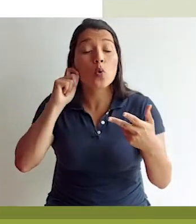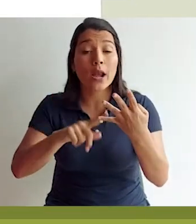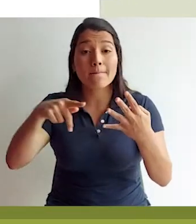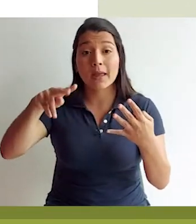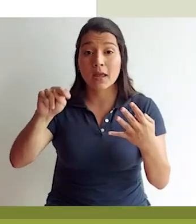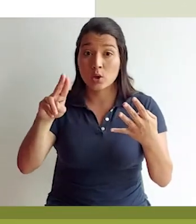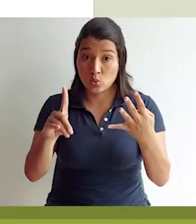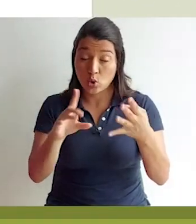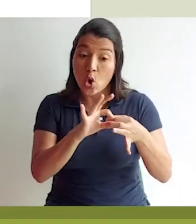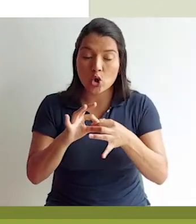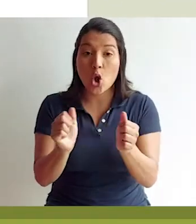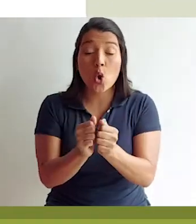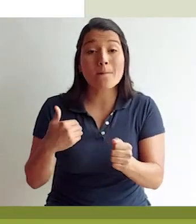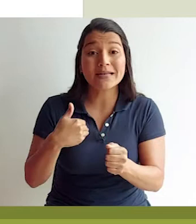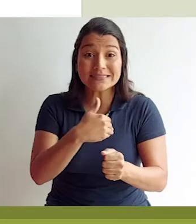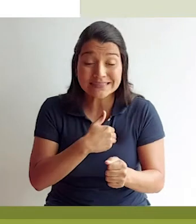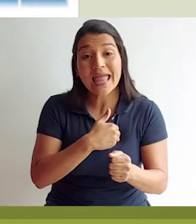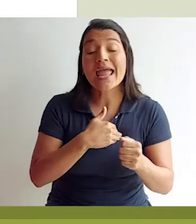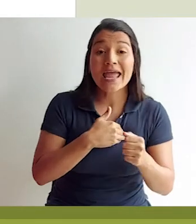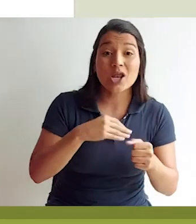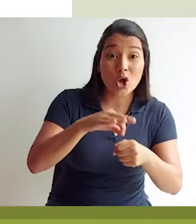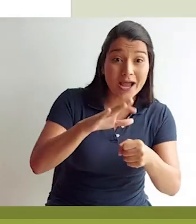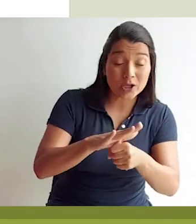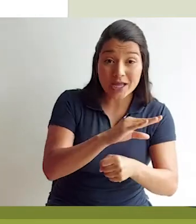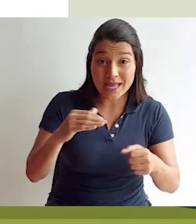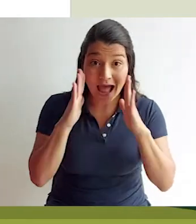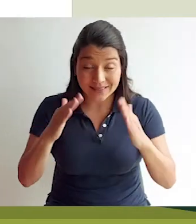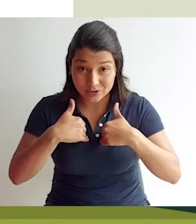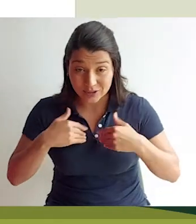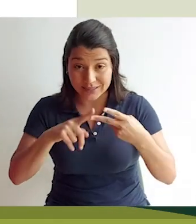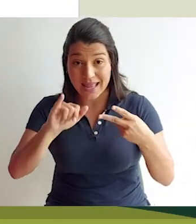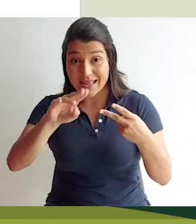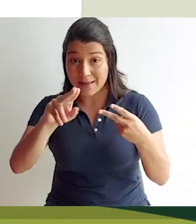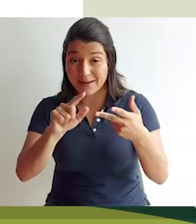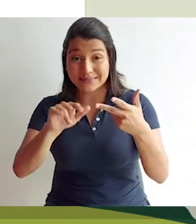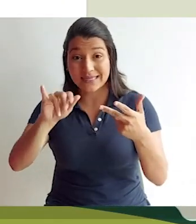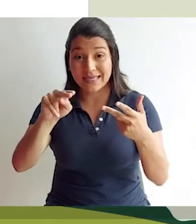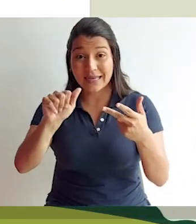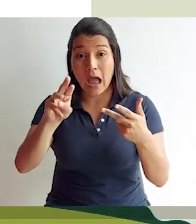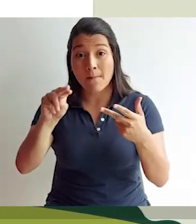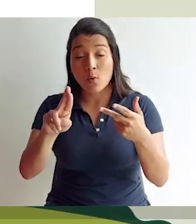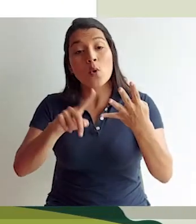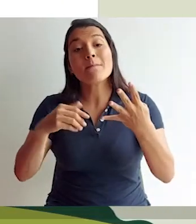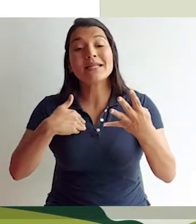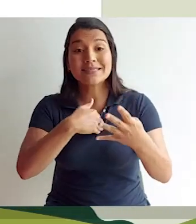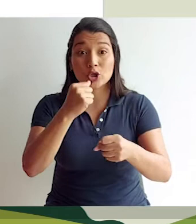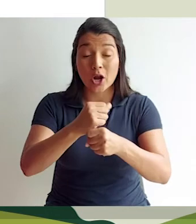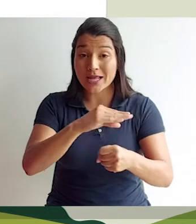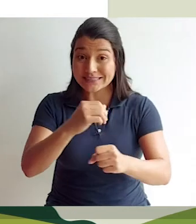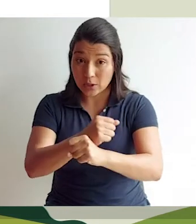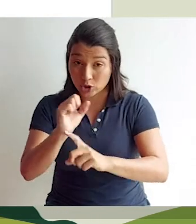conjunto fue implementado por OIT, FAO, ONU Mujeres y PNUD, en coordinación con el Ministerio de Agricultura y